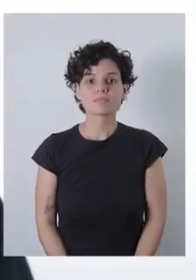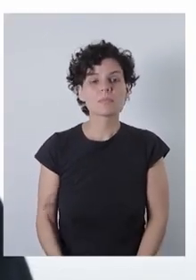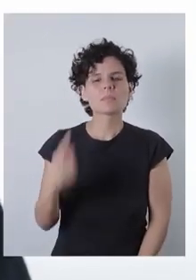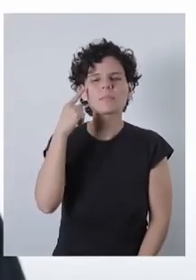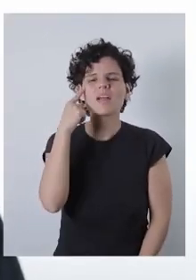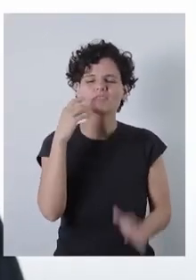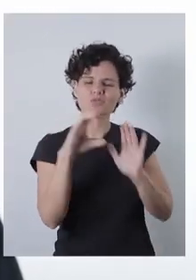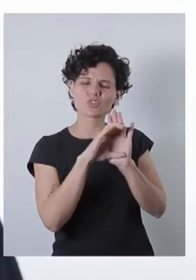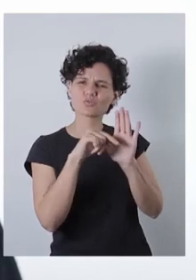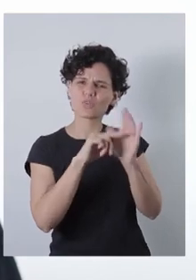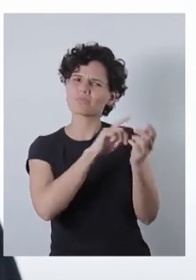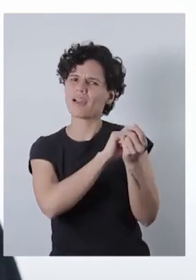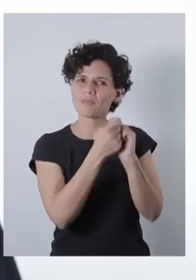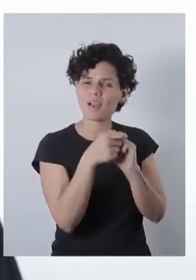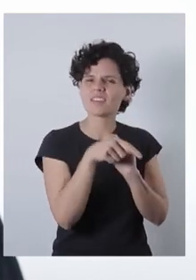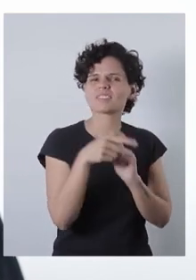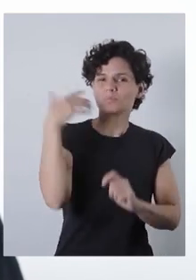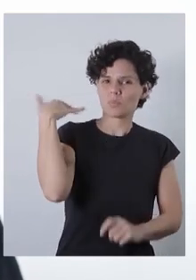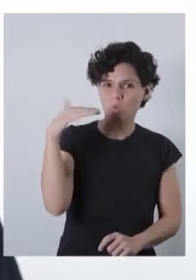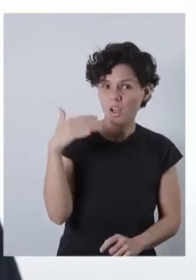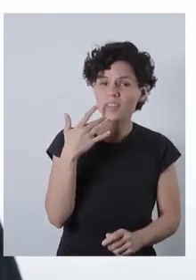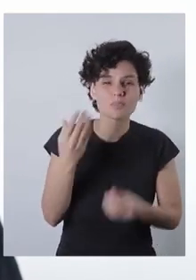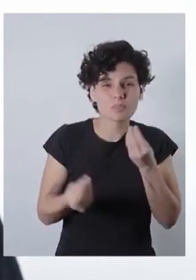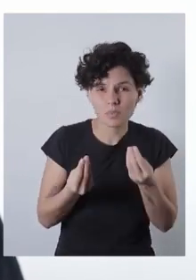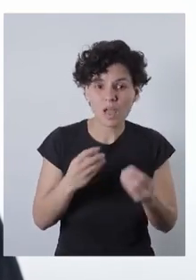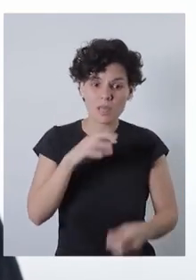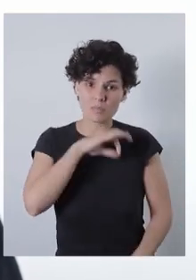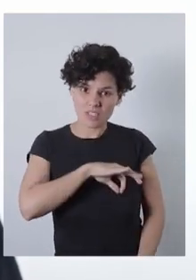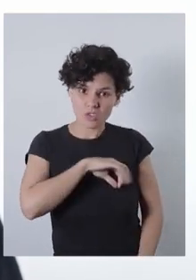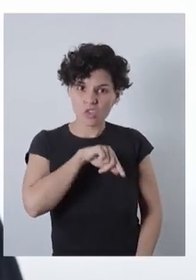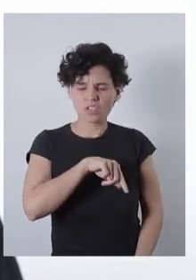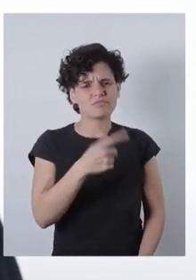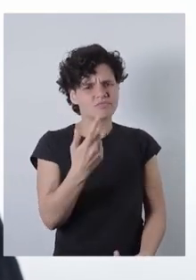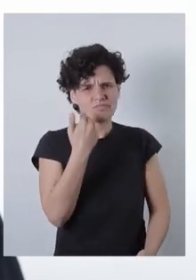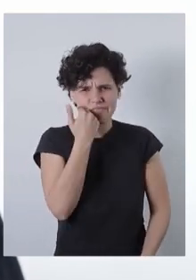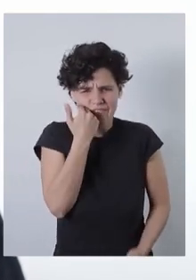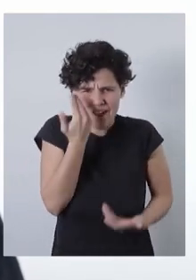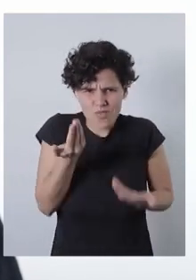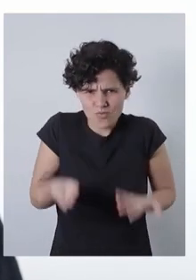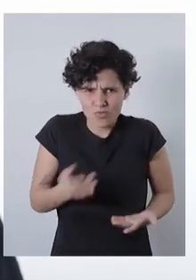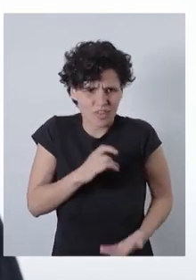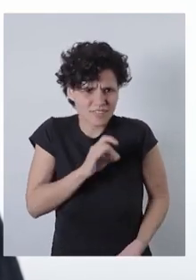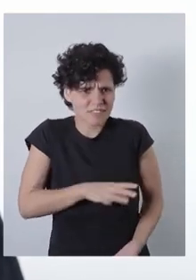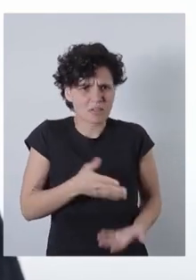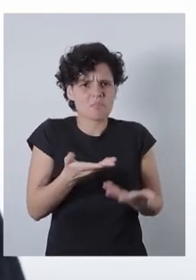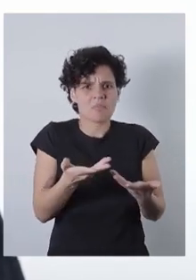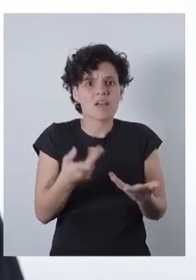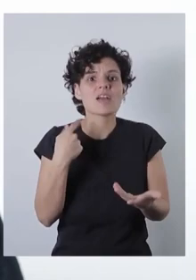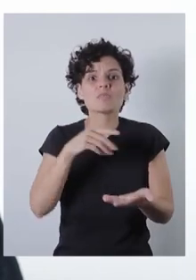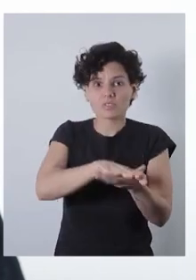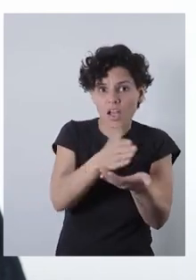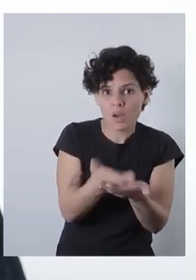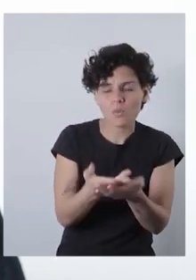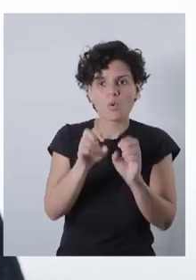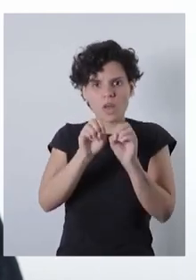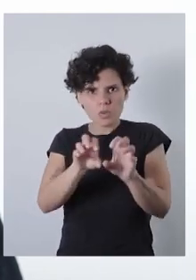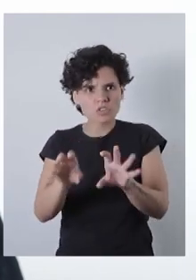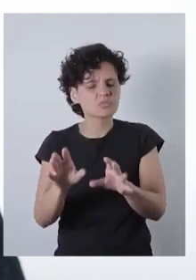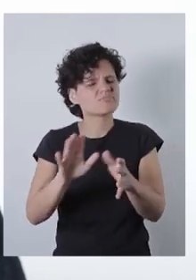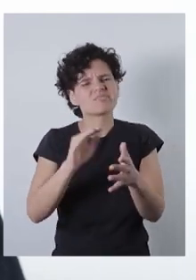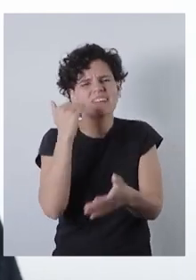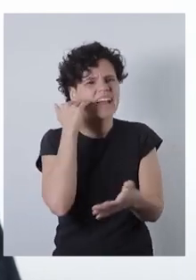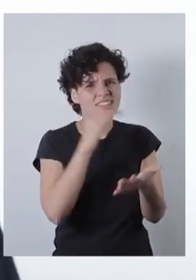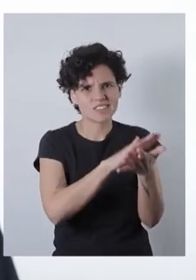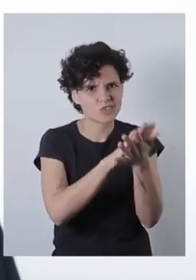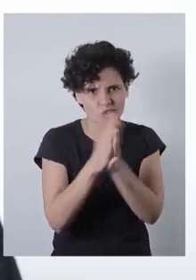Y eso a cambiar la Constitución es muy importante por las pensiones, que es una vergüenza en Chile, por la salud, por la educación, por casi